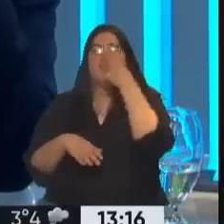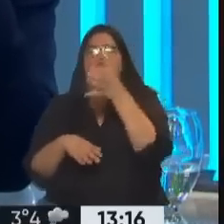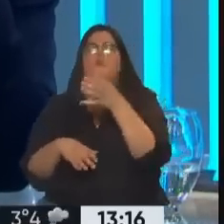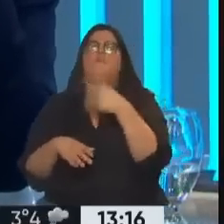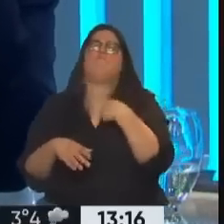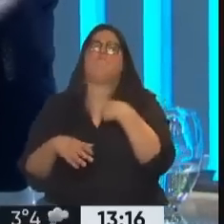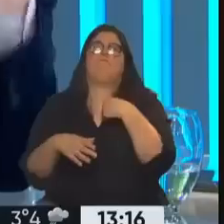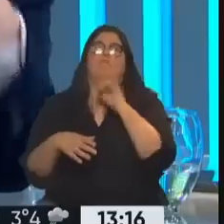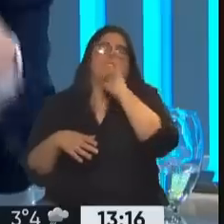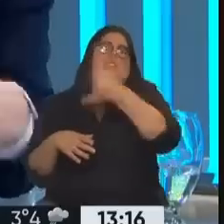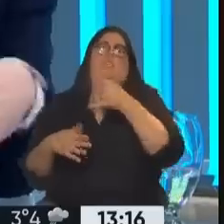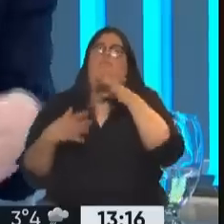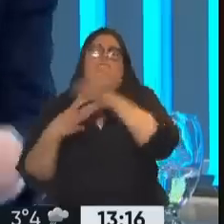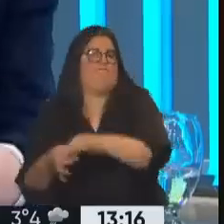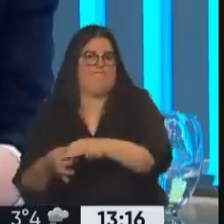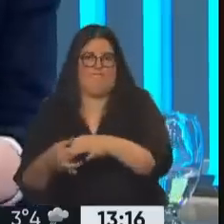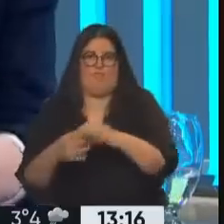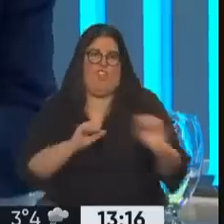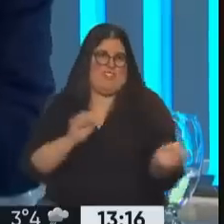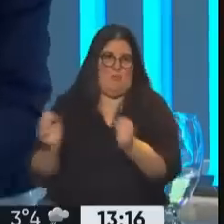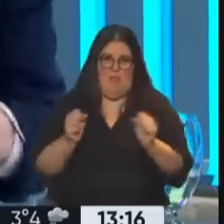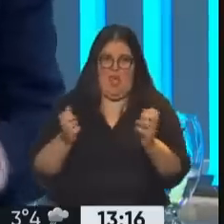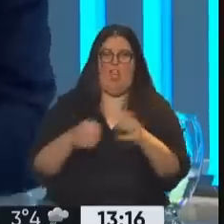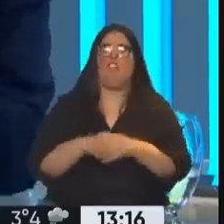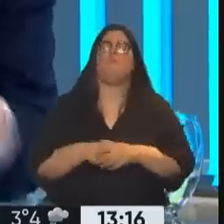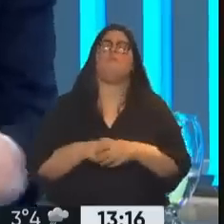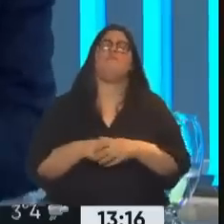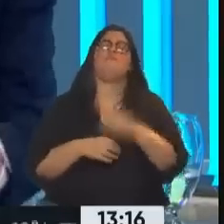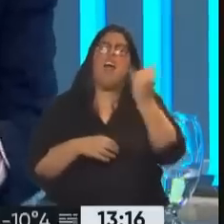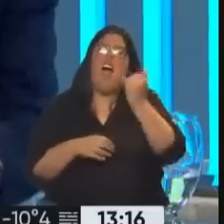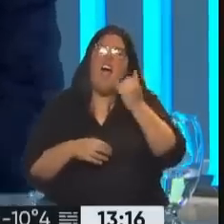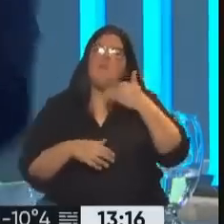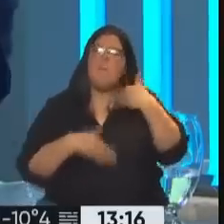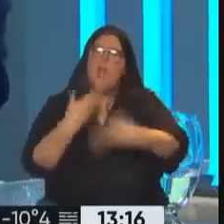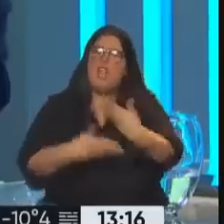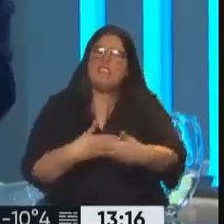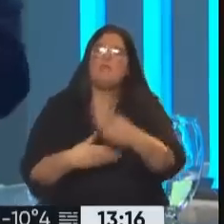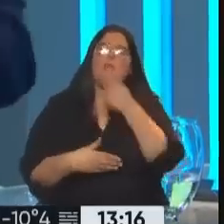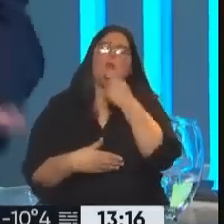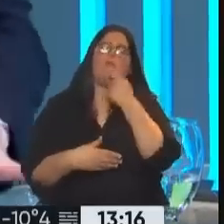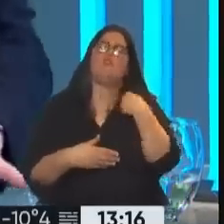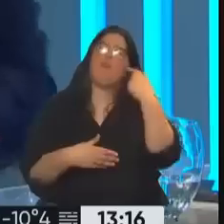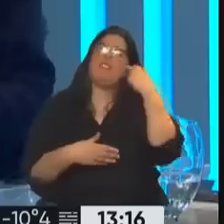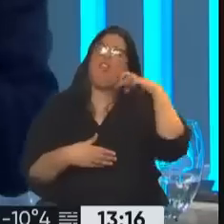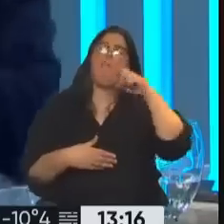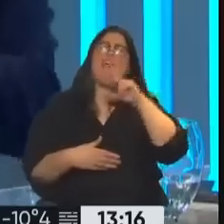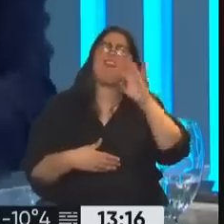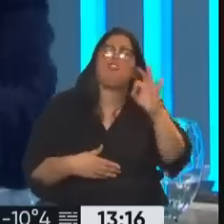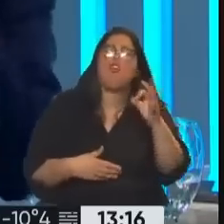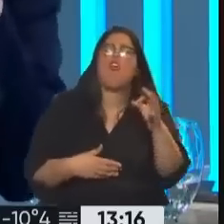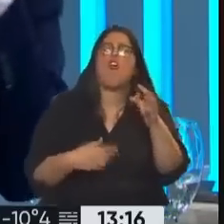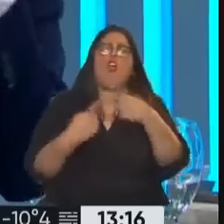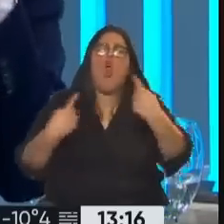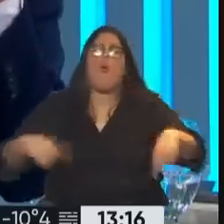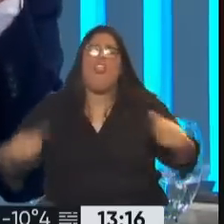Hay una crisis del modelo productivo que propusieron estos progresismos también. Podríamos pensar que hay una necesidad de reformulación. Pienso un poco en Petro, en las novedades que tal vez están